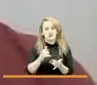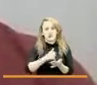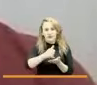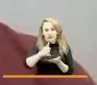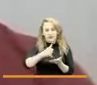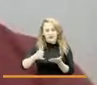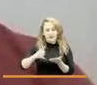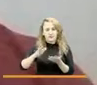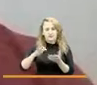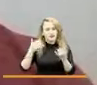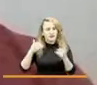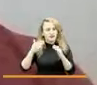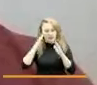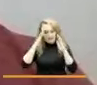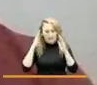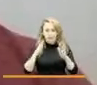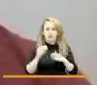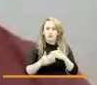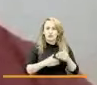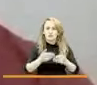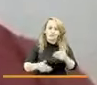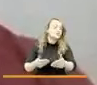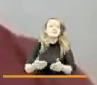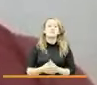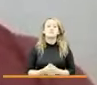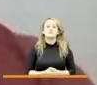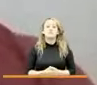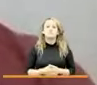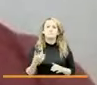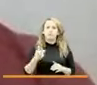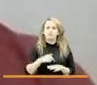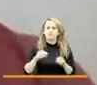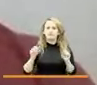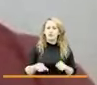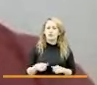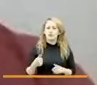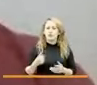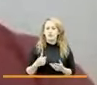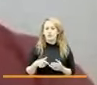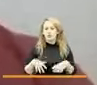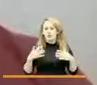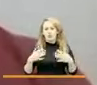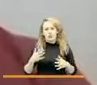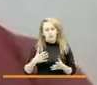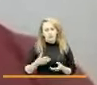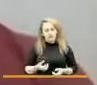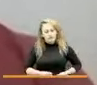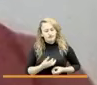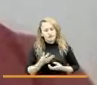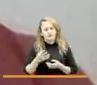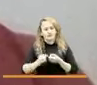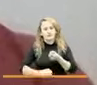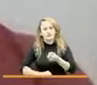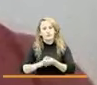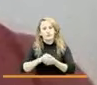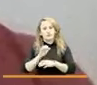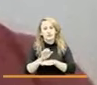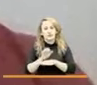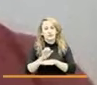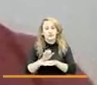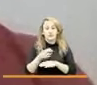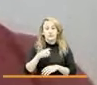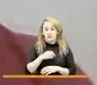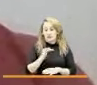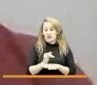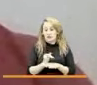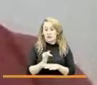que ya está establecida como que pudimos darle pudimos darle lo mejor de nosotros como entidad nuestra oferta institucional más